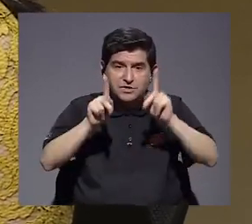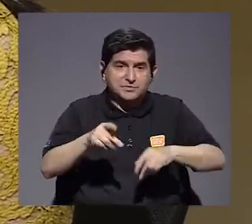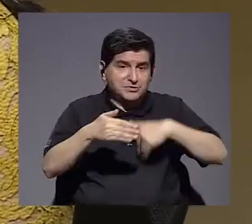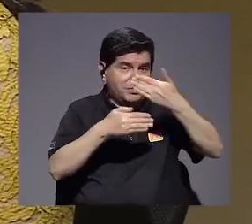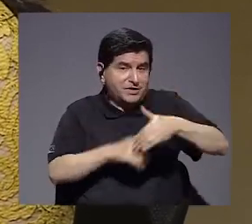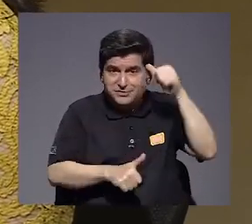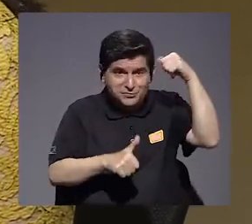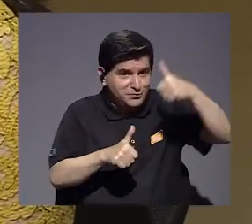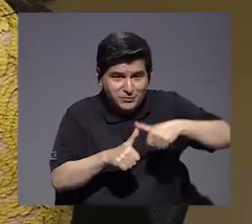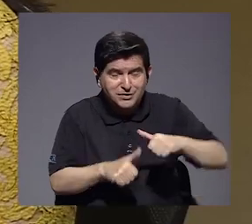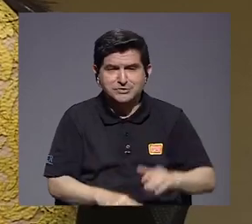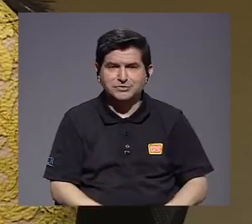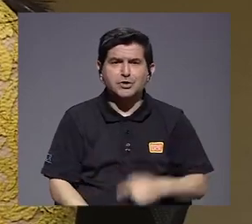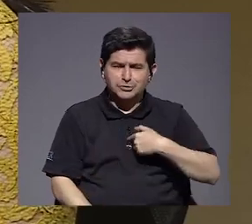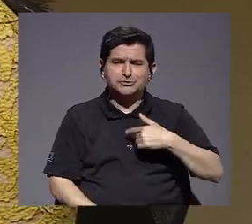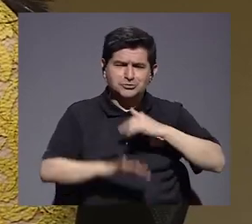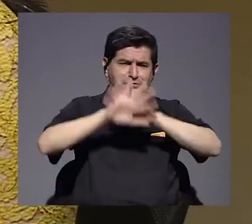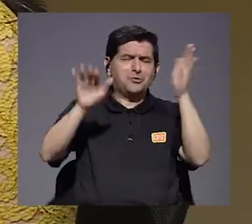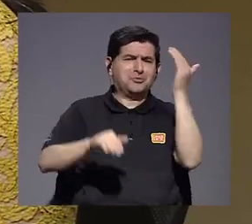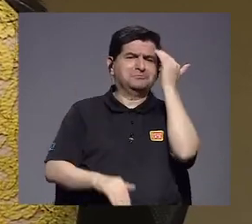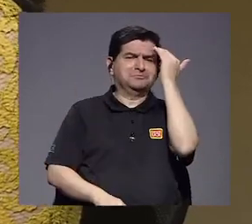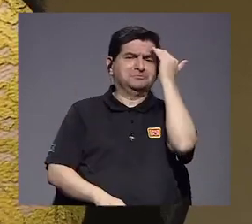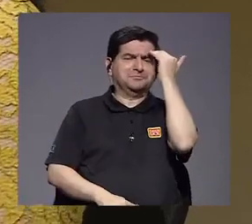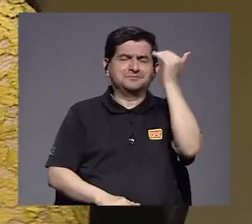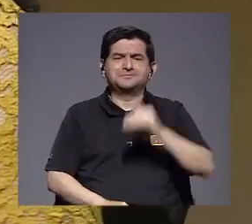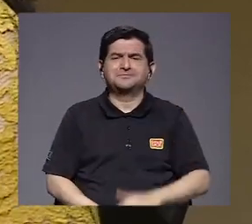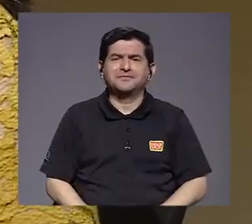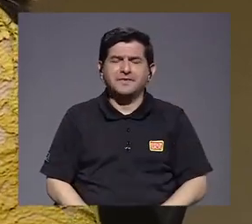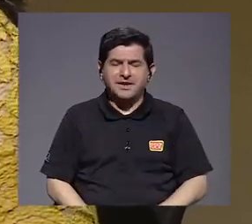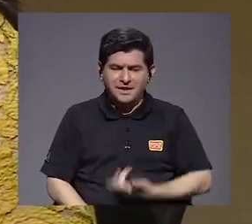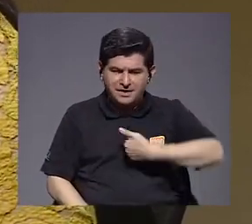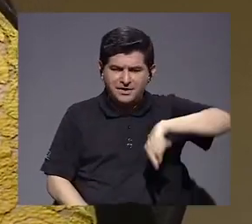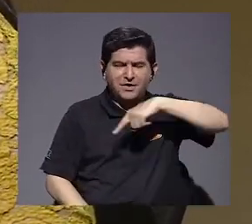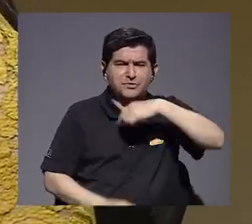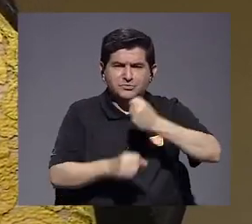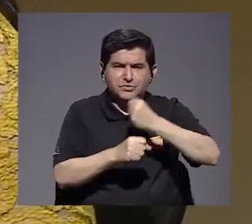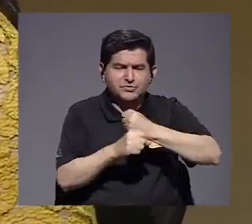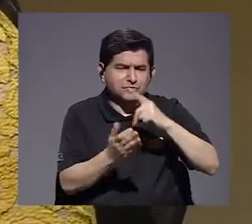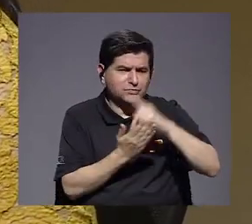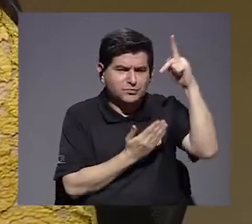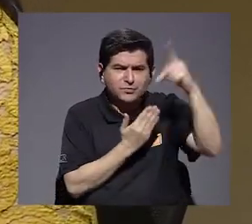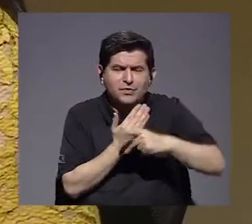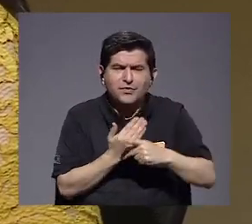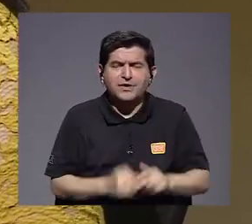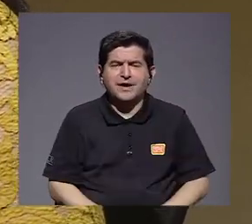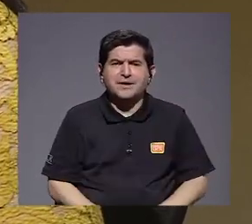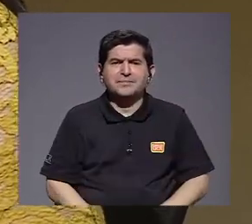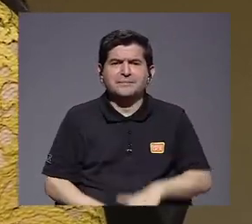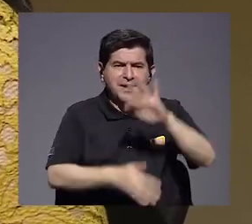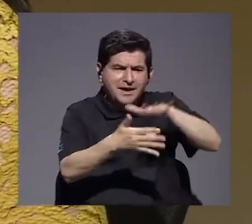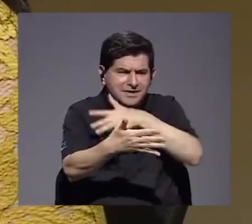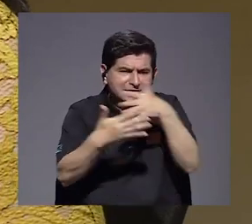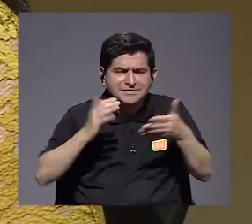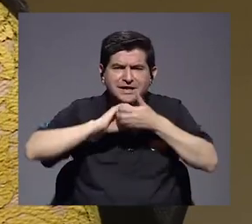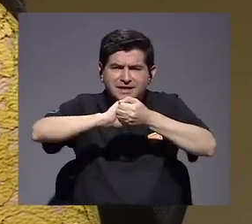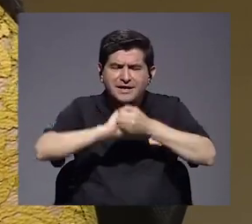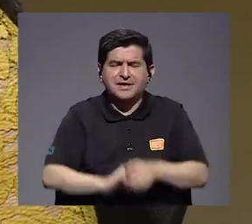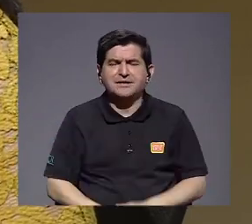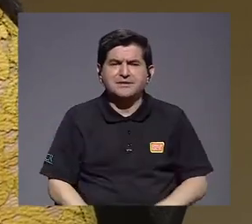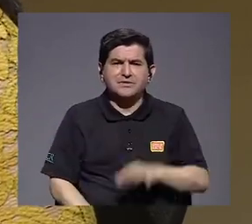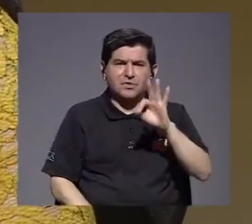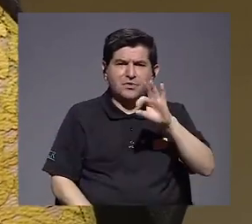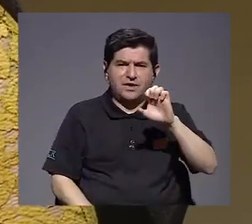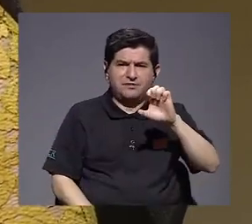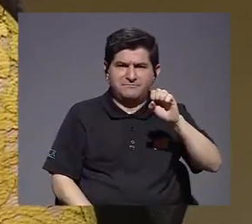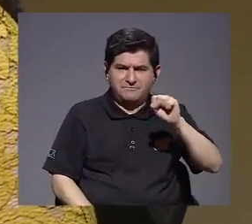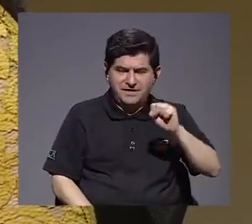después, doña Pilar. Sí, bueno, yo lo tomo muy claro, cada vez que estamos trabajando en los programas y la agenda de cooperación, en el marco del FES